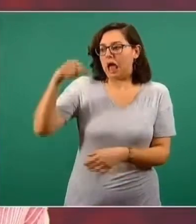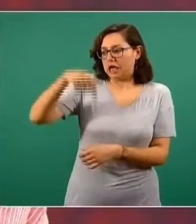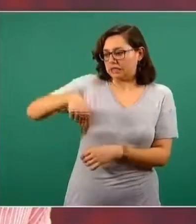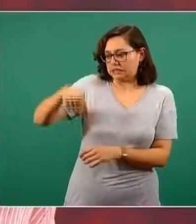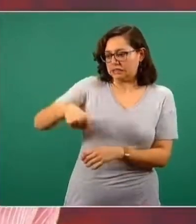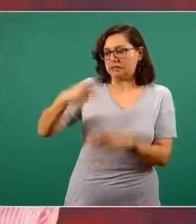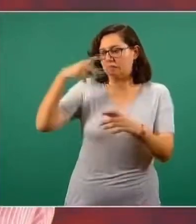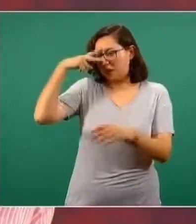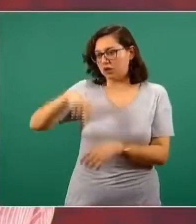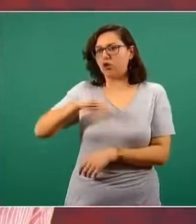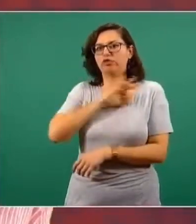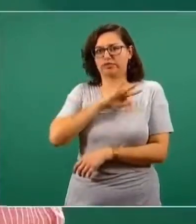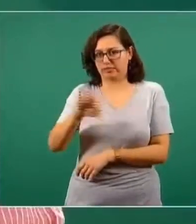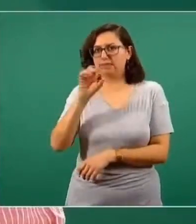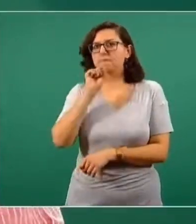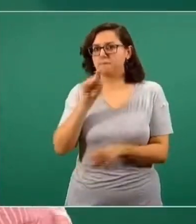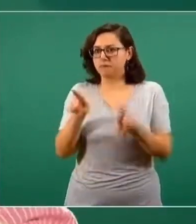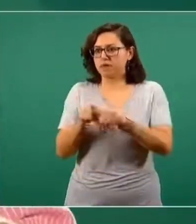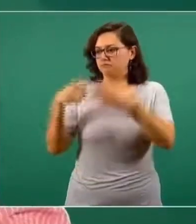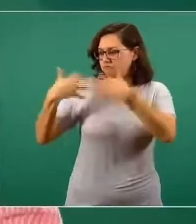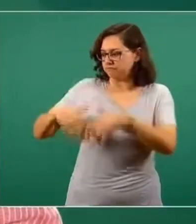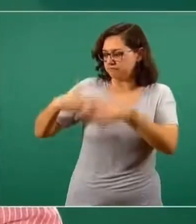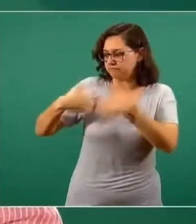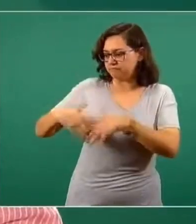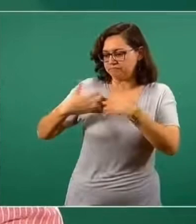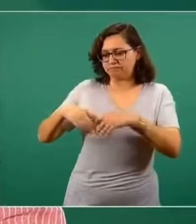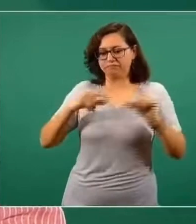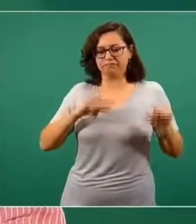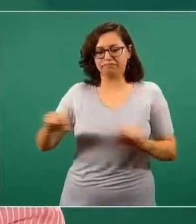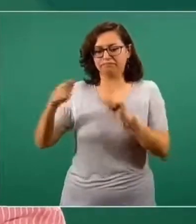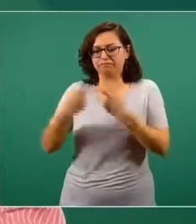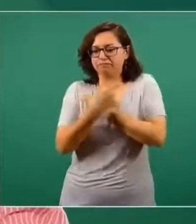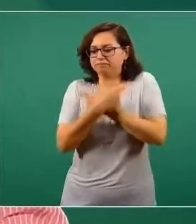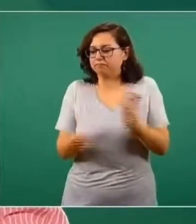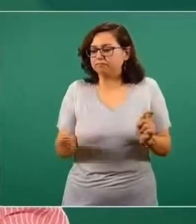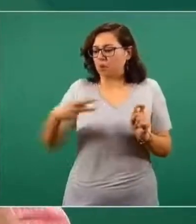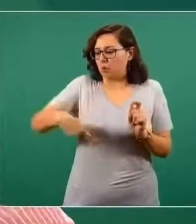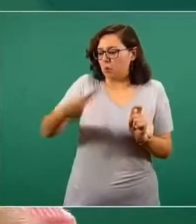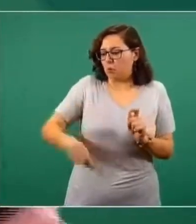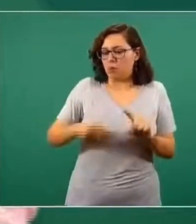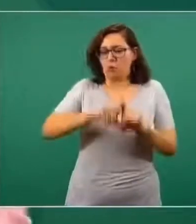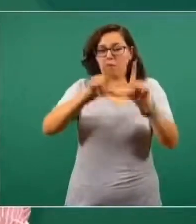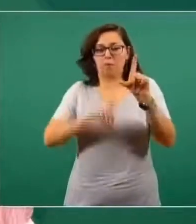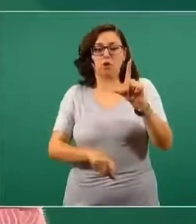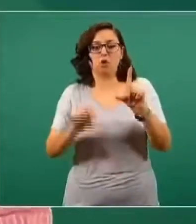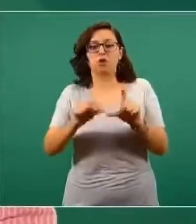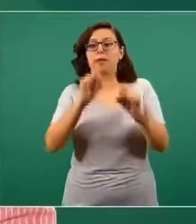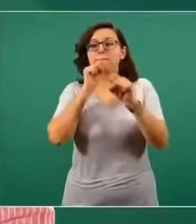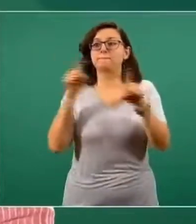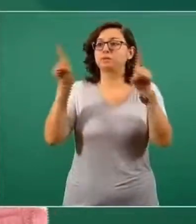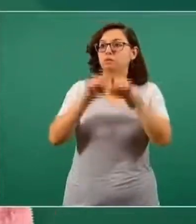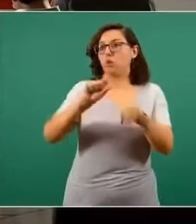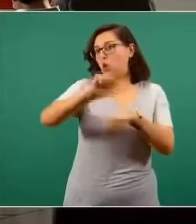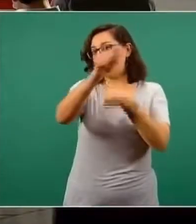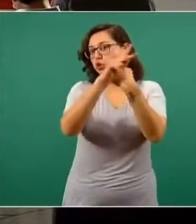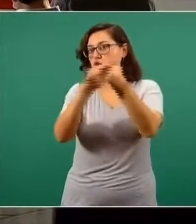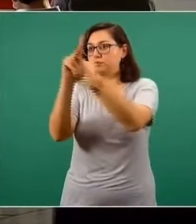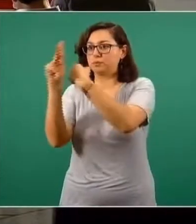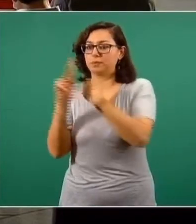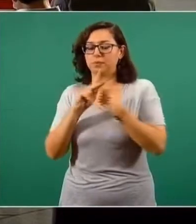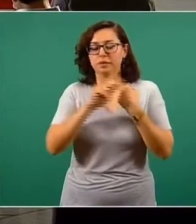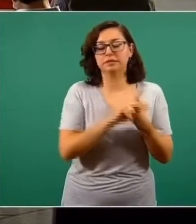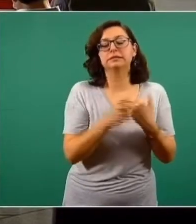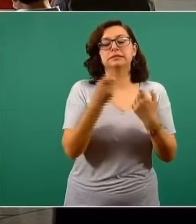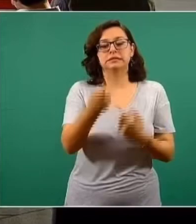para que se envasara, para abastecer a México y, eventualmente, para abastecer al exterior. Estas